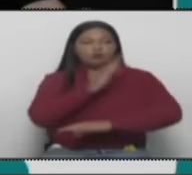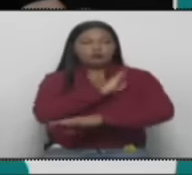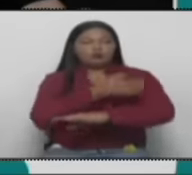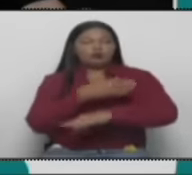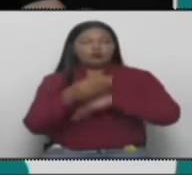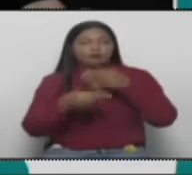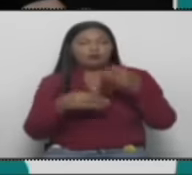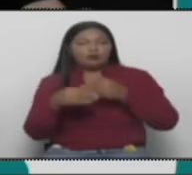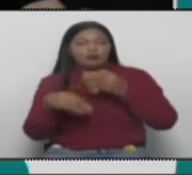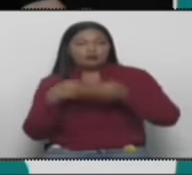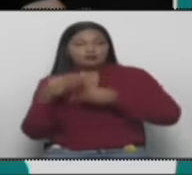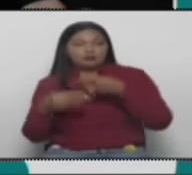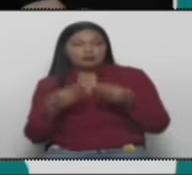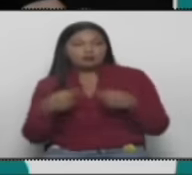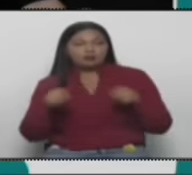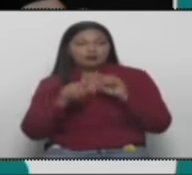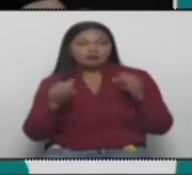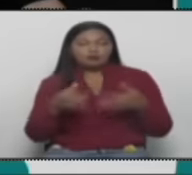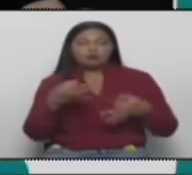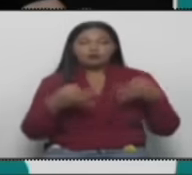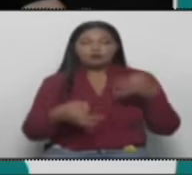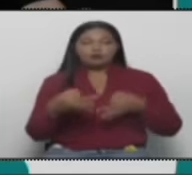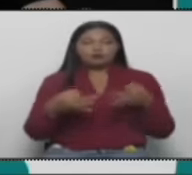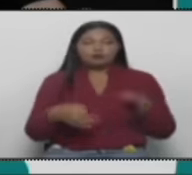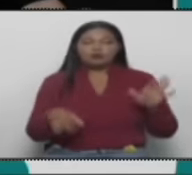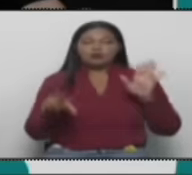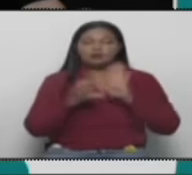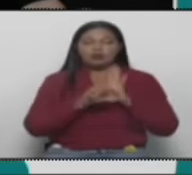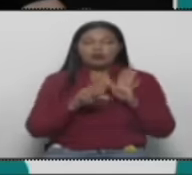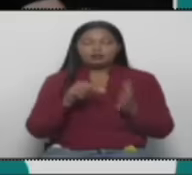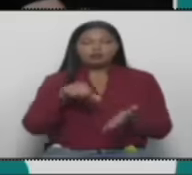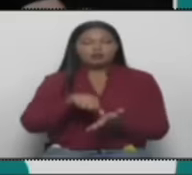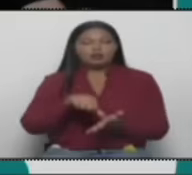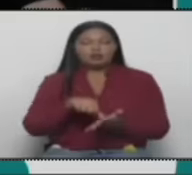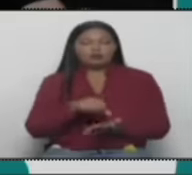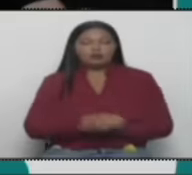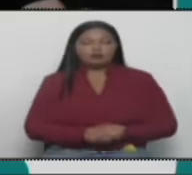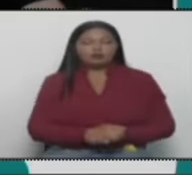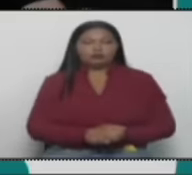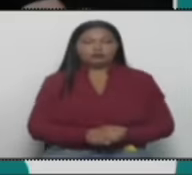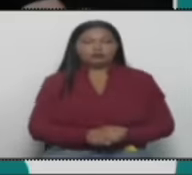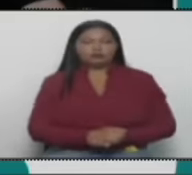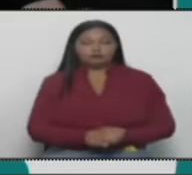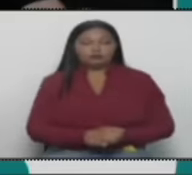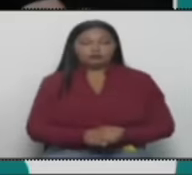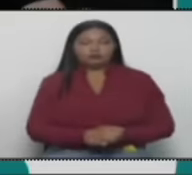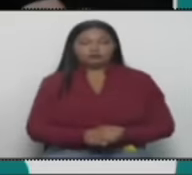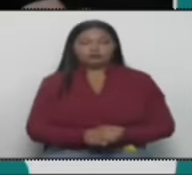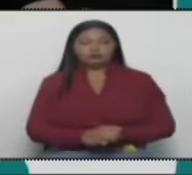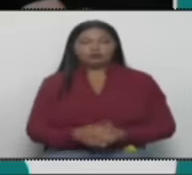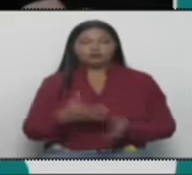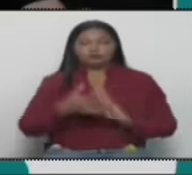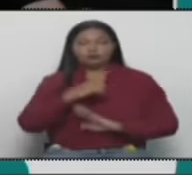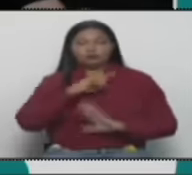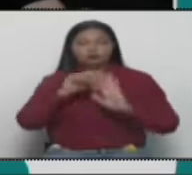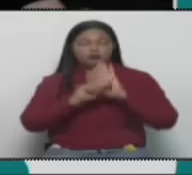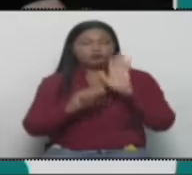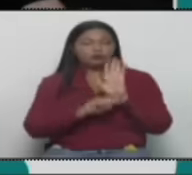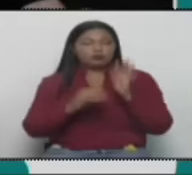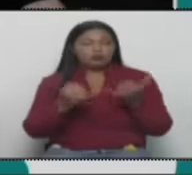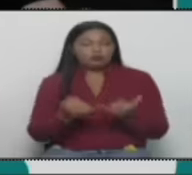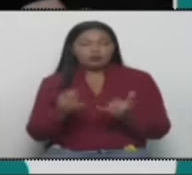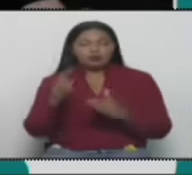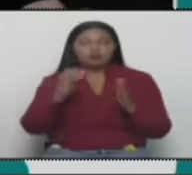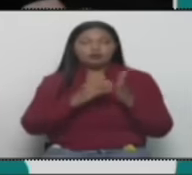Ejecutivo, el Judicial, el Legislativo, el Ciudadano. Eso ocurre en la Constitución de